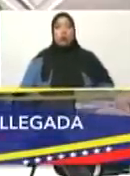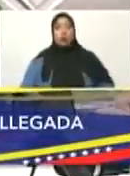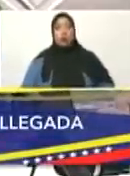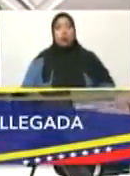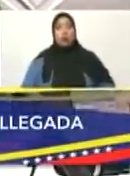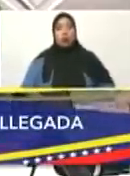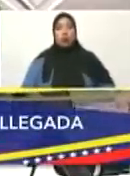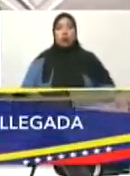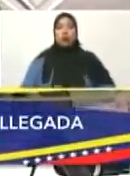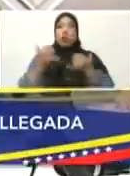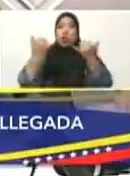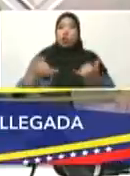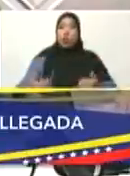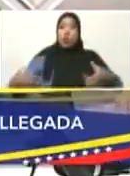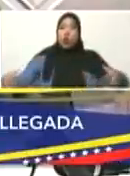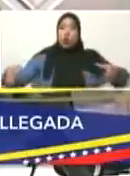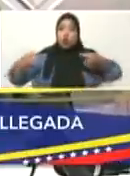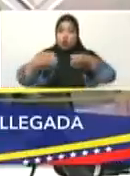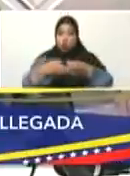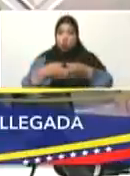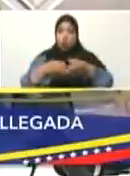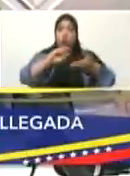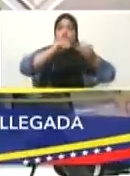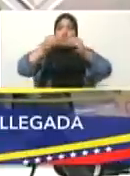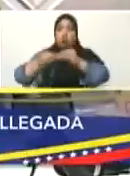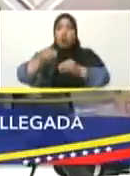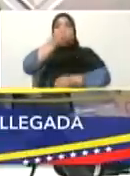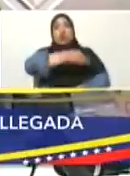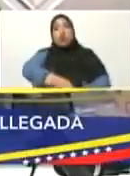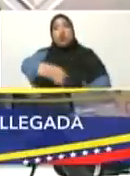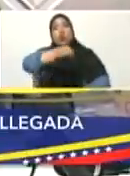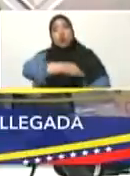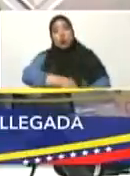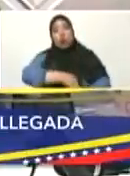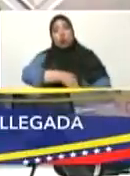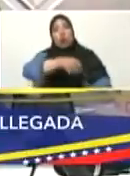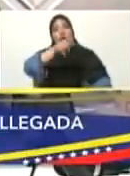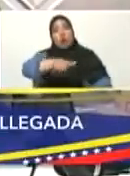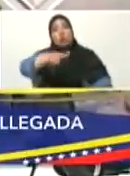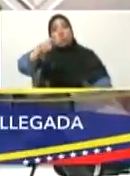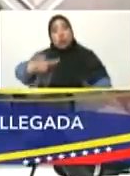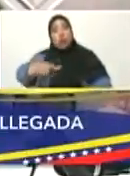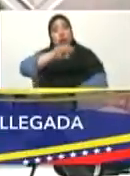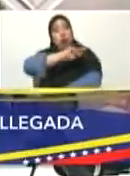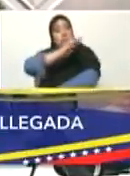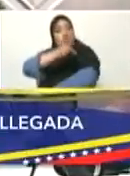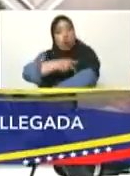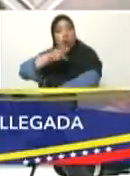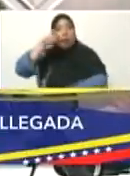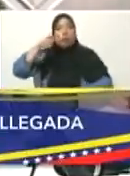A la organización social. A la organización del poder popular.